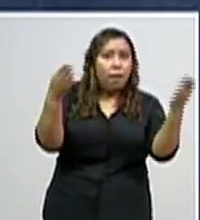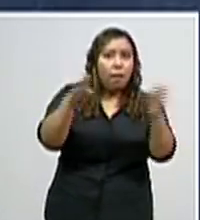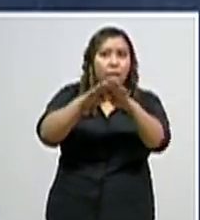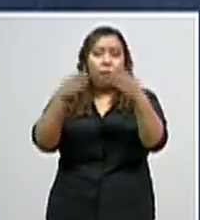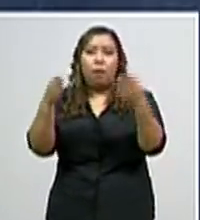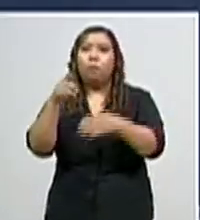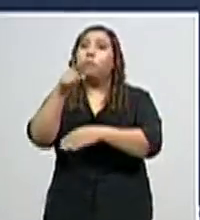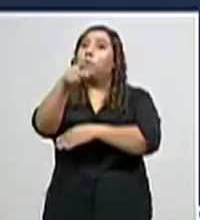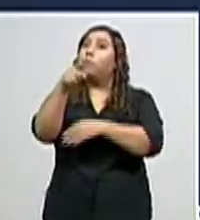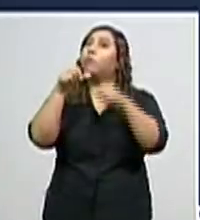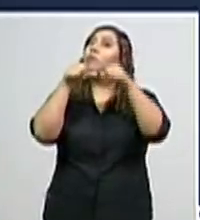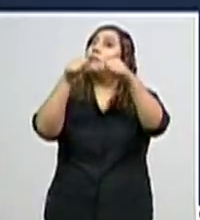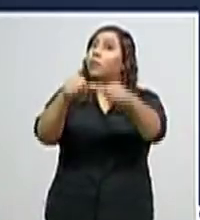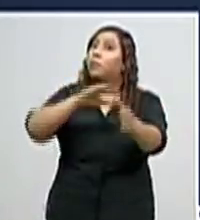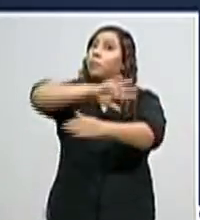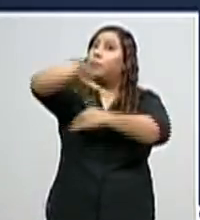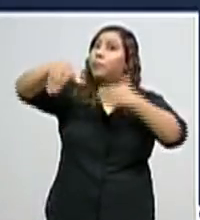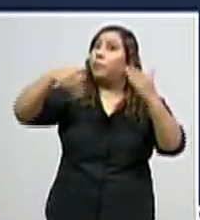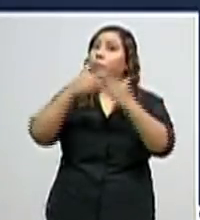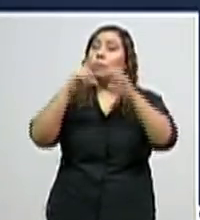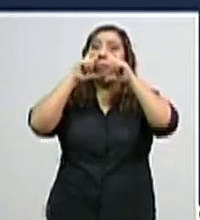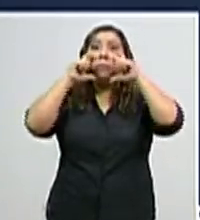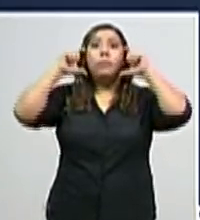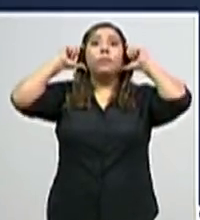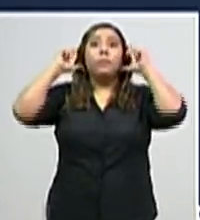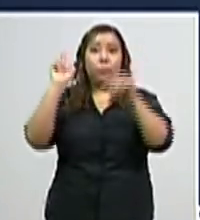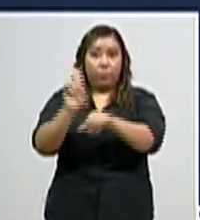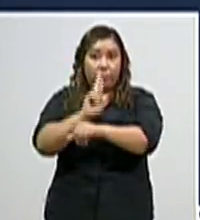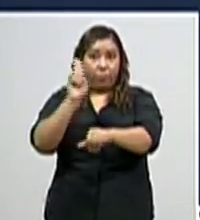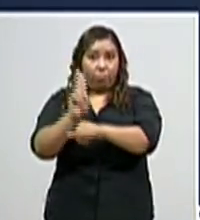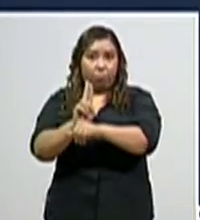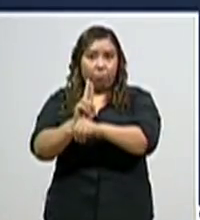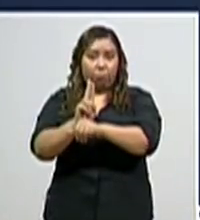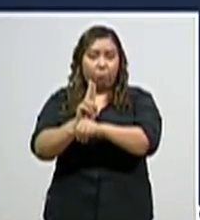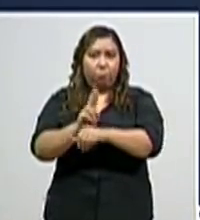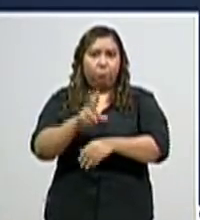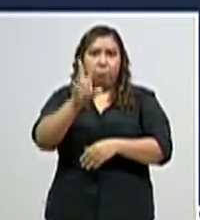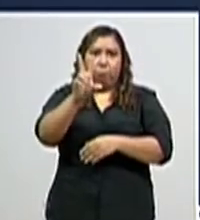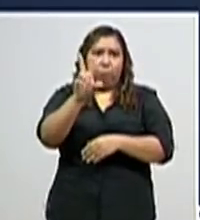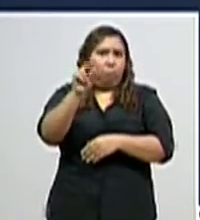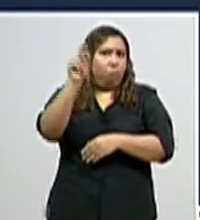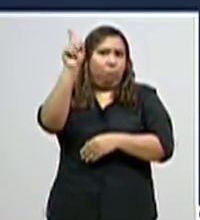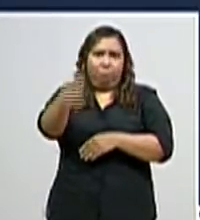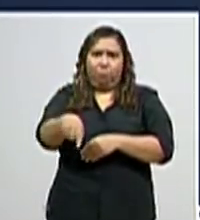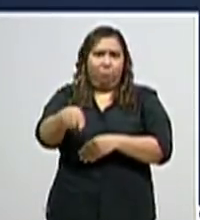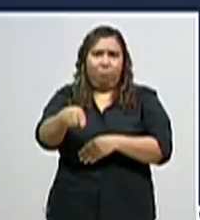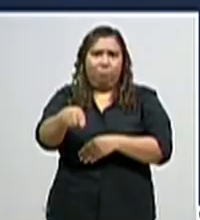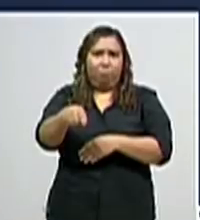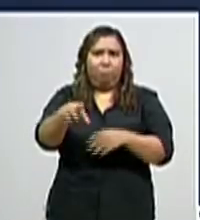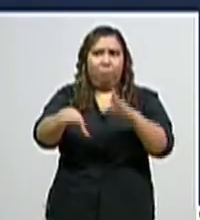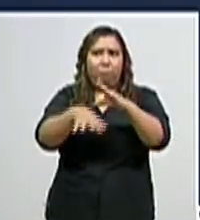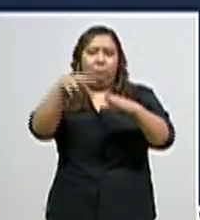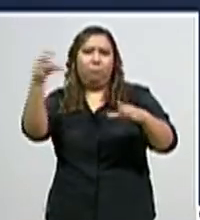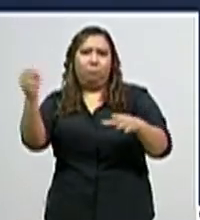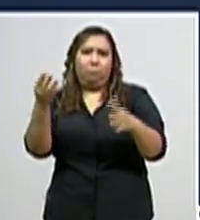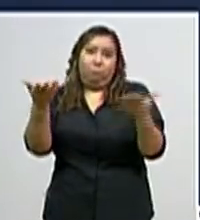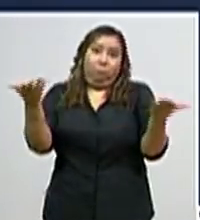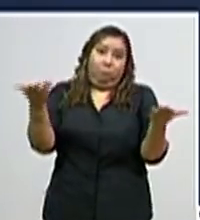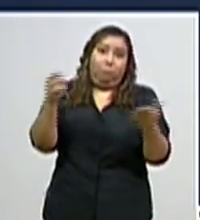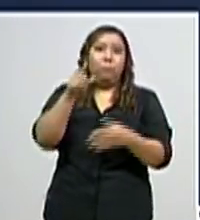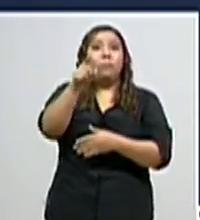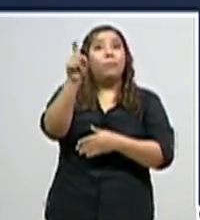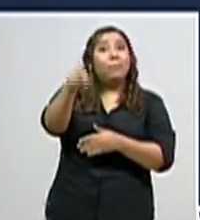todos con mascarilla. Y porque esté abierto no es necesario que salgamos. Por favor, salga si realmente lo